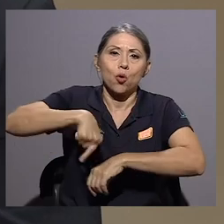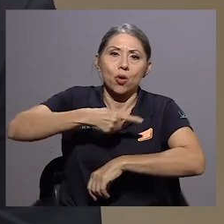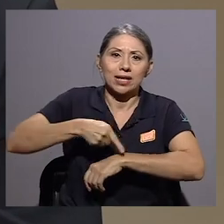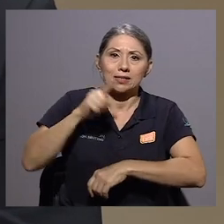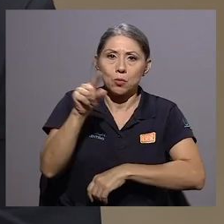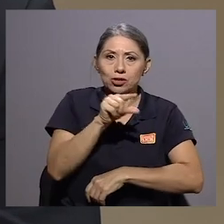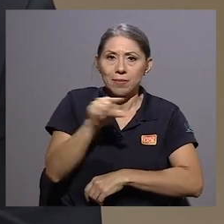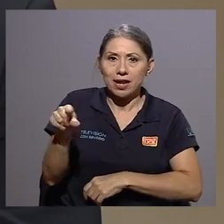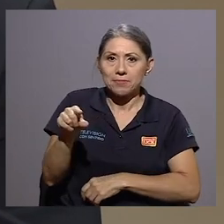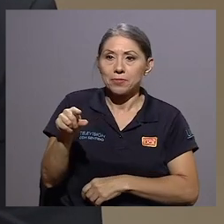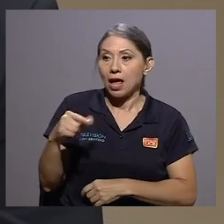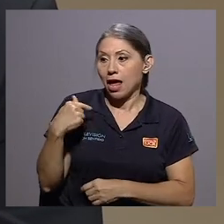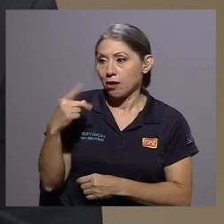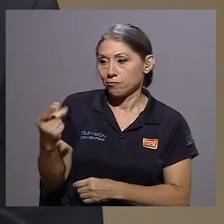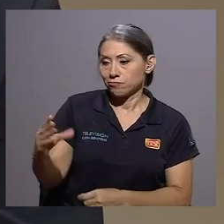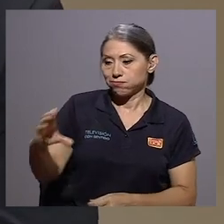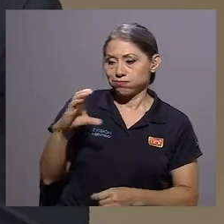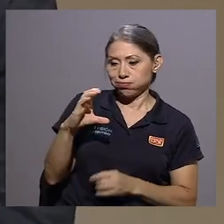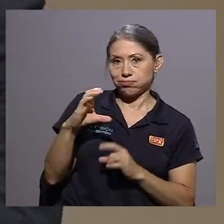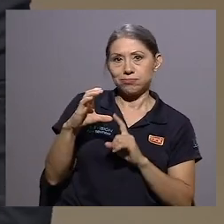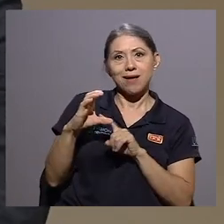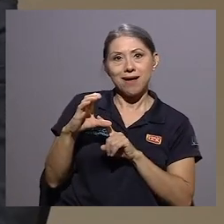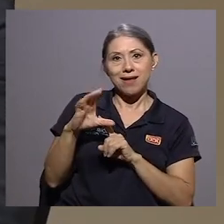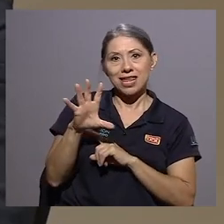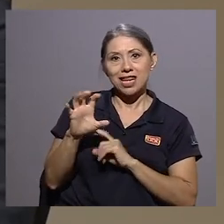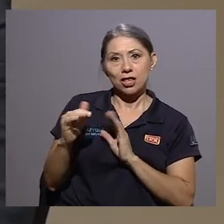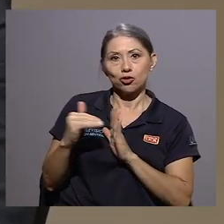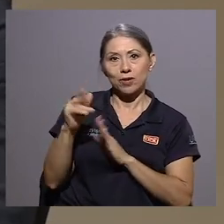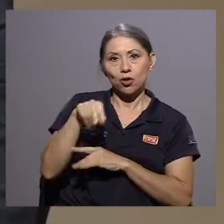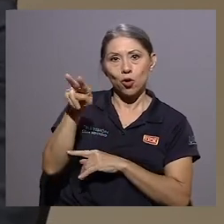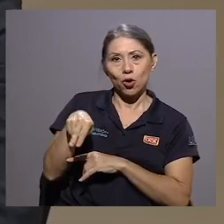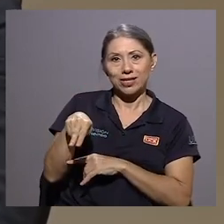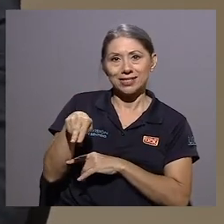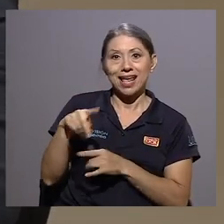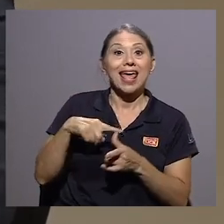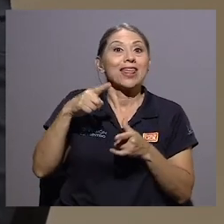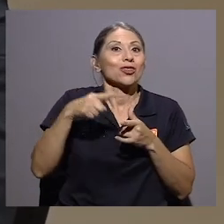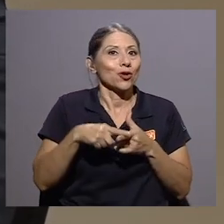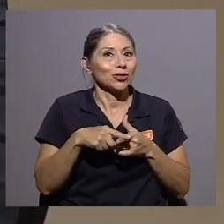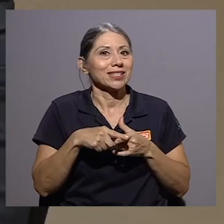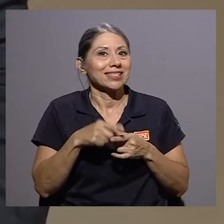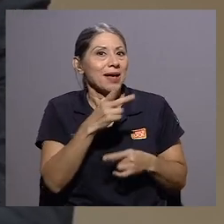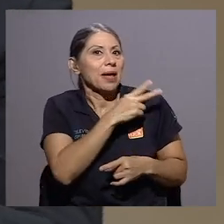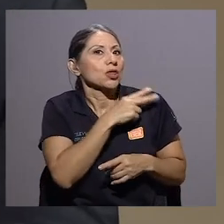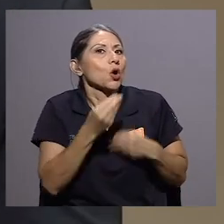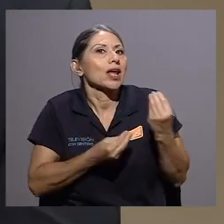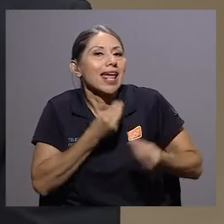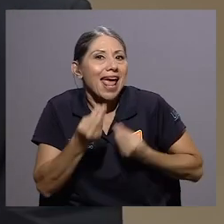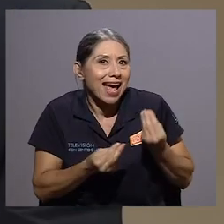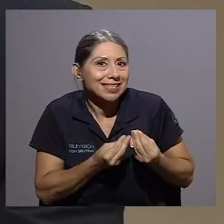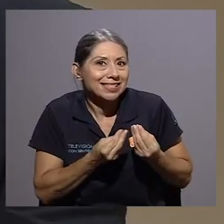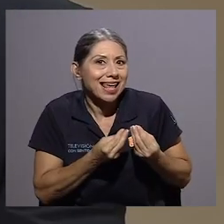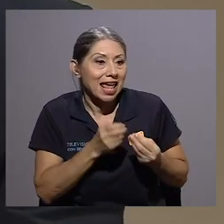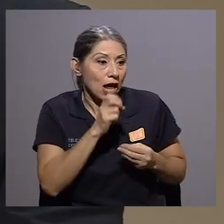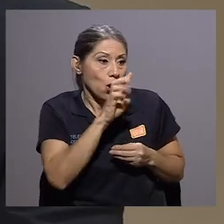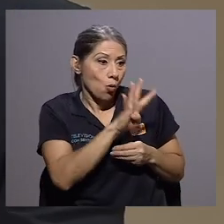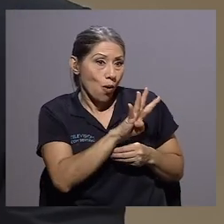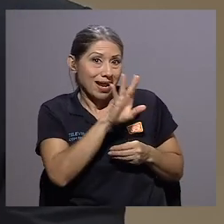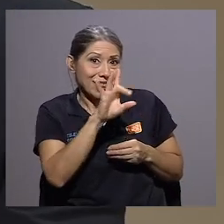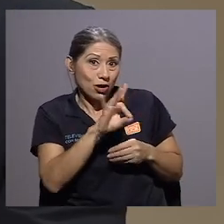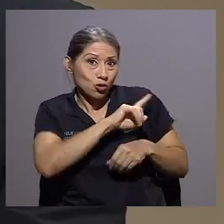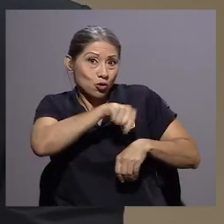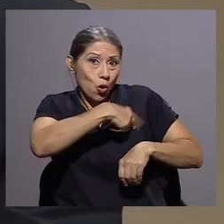Entonces, el patrono lo que va a hacer es disminuirme la jornada de 48 horas a 24 horas semanales